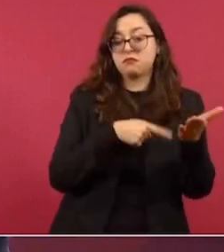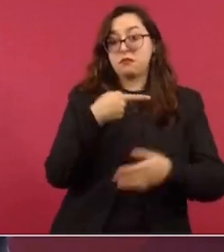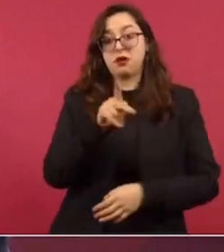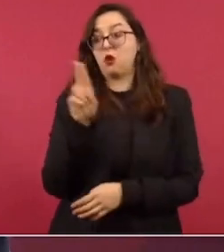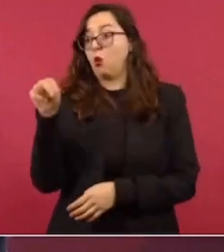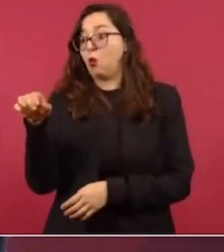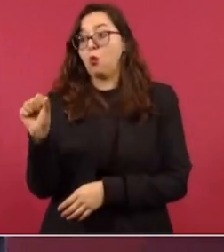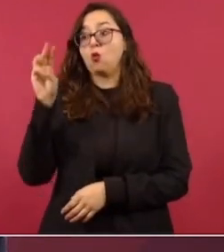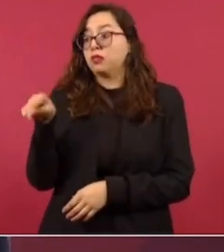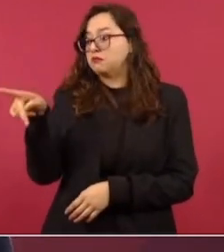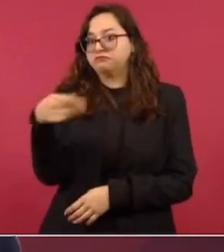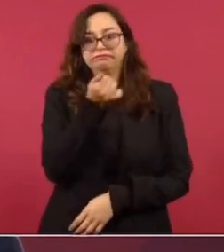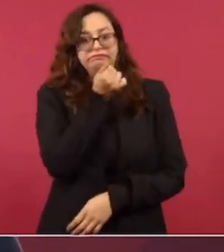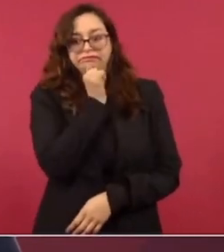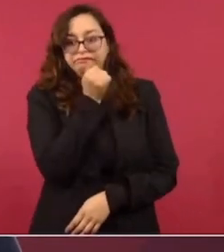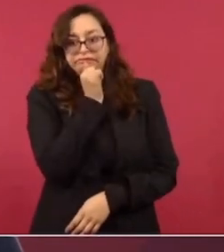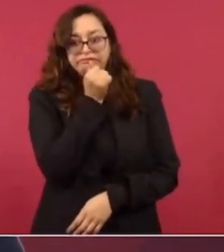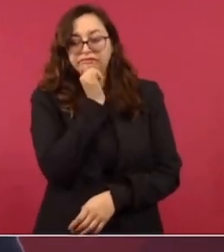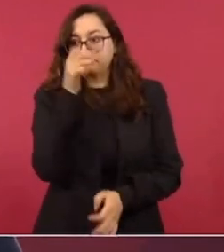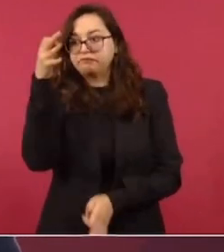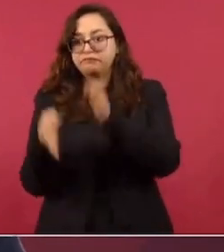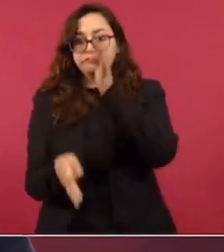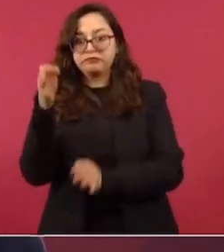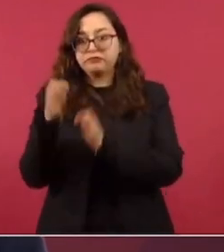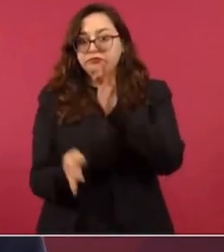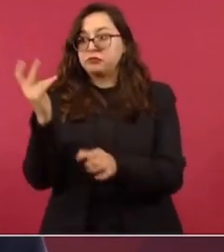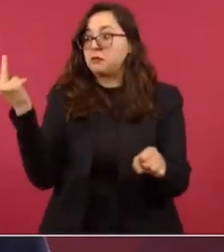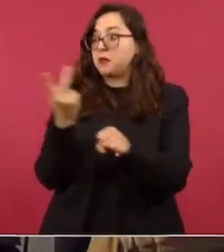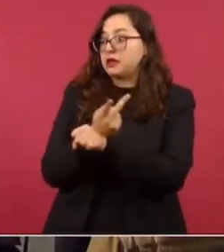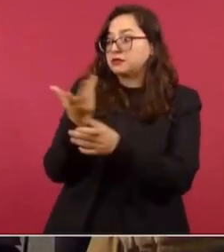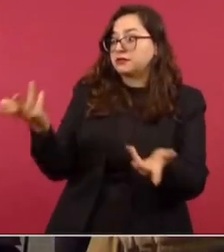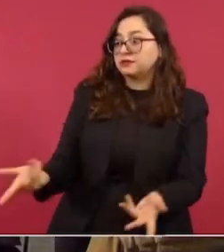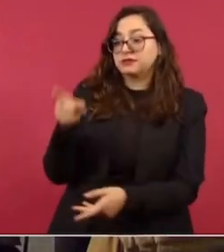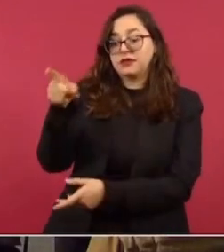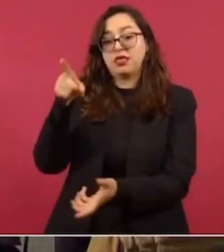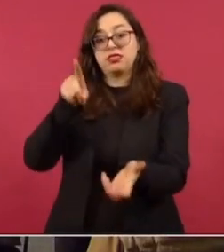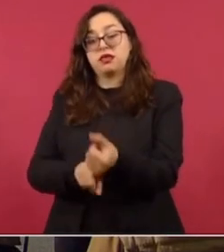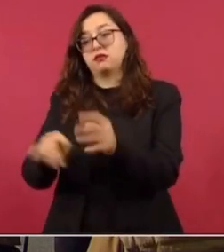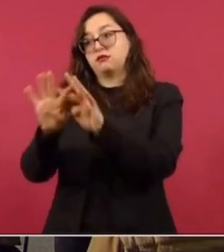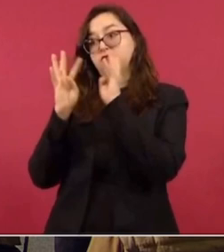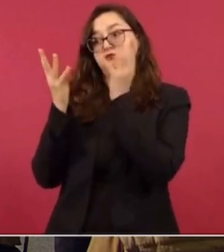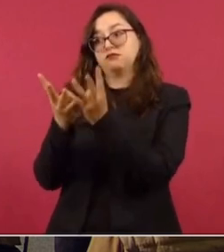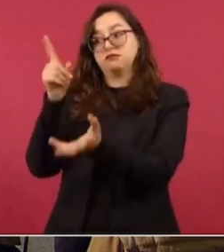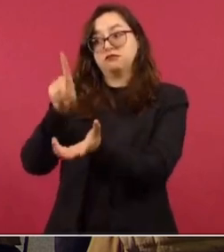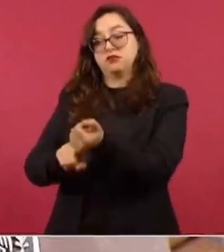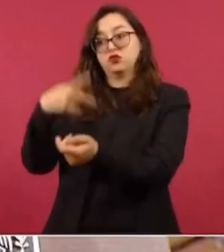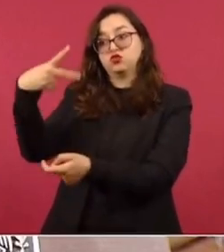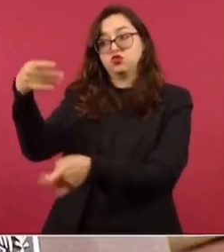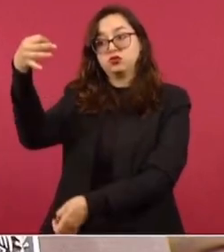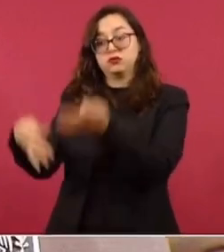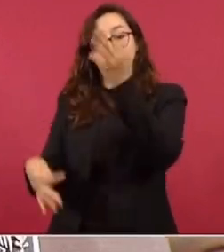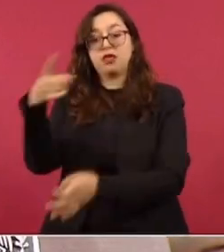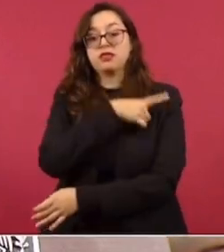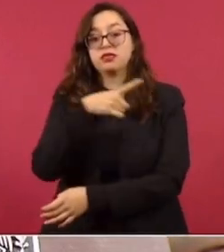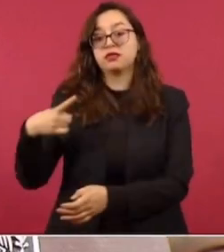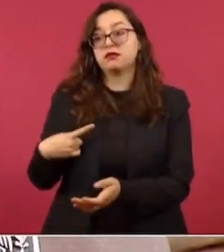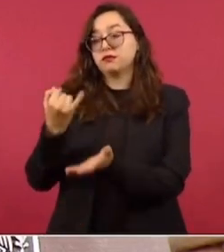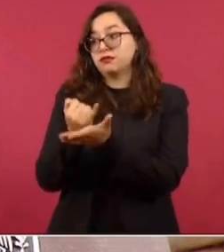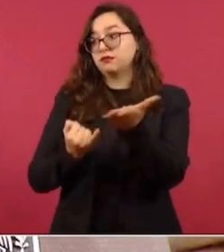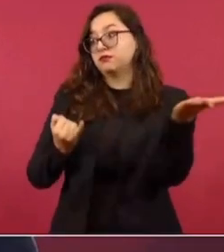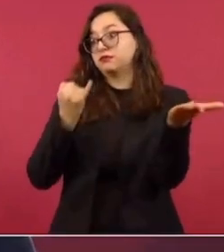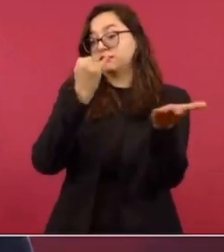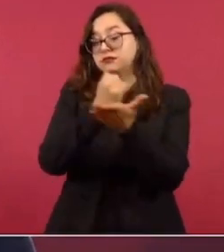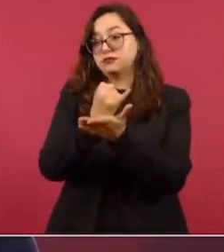resolver el asunto, que son el Consejo Universitario y el Tribunal Universitario. Entonces, se le pedirá a la Universidad Nacional